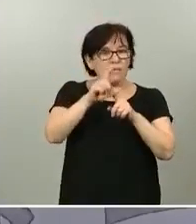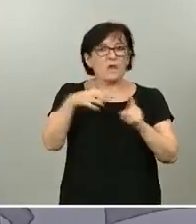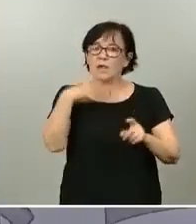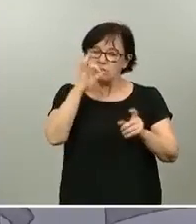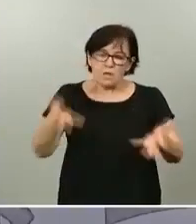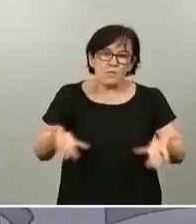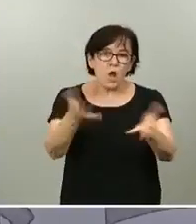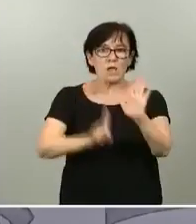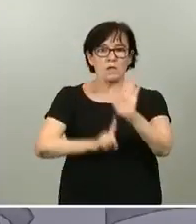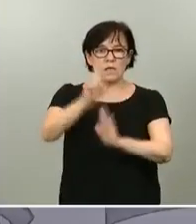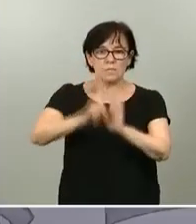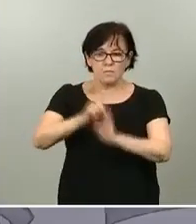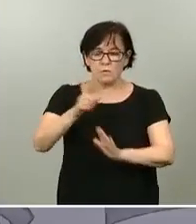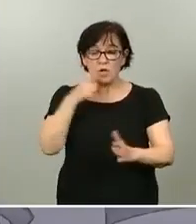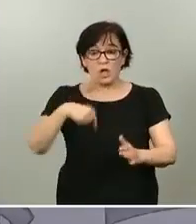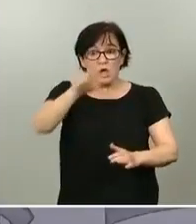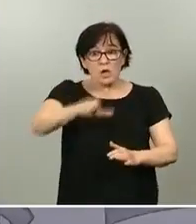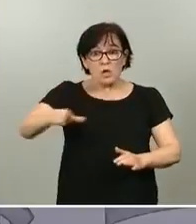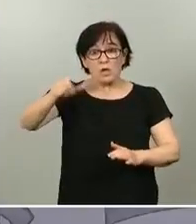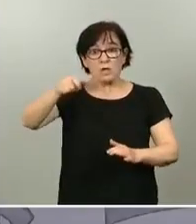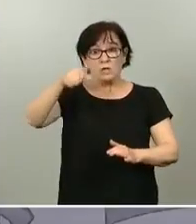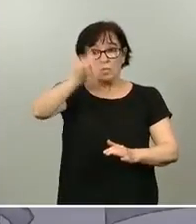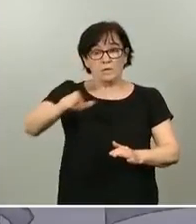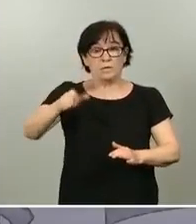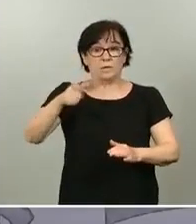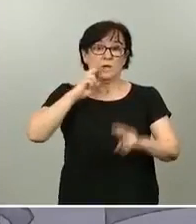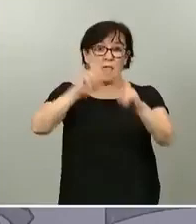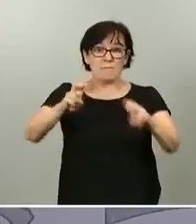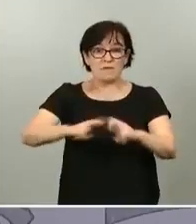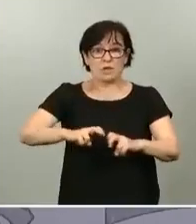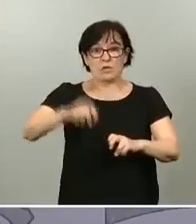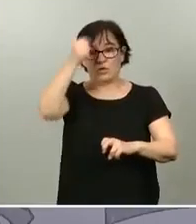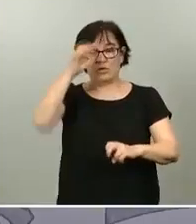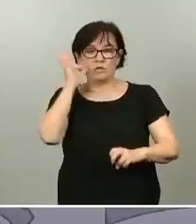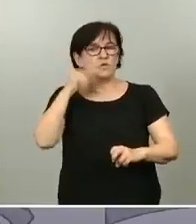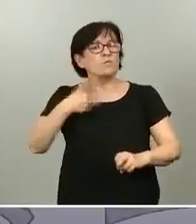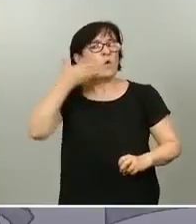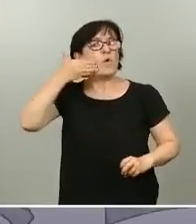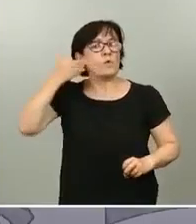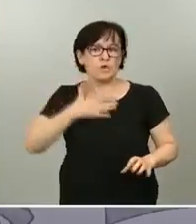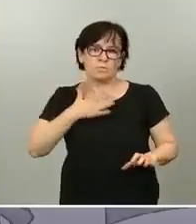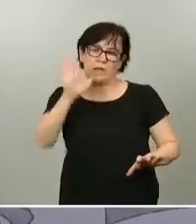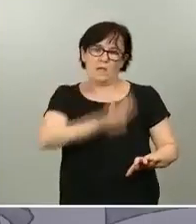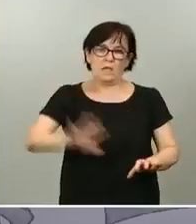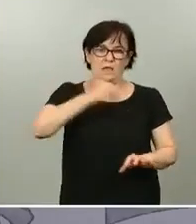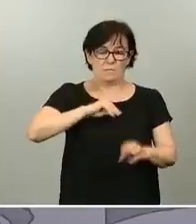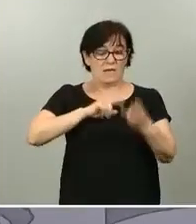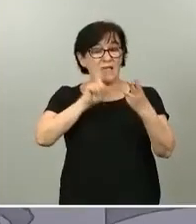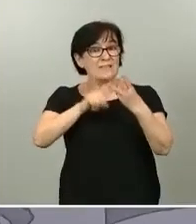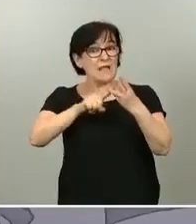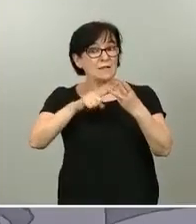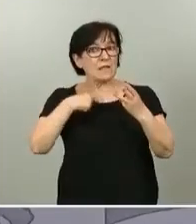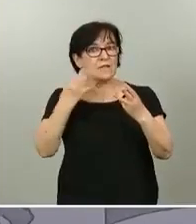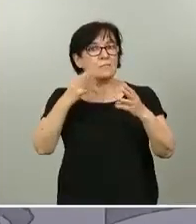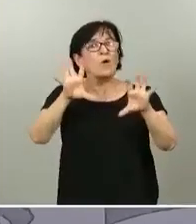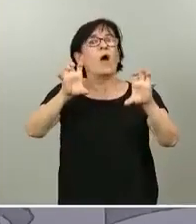y nuestros investigadores e investigadoras son un orgullo para el conjunto del país. La tercera lección que me gustaría compartir